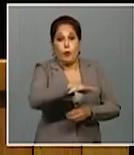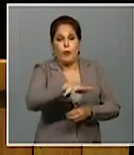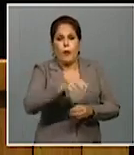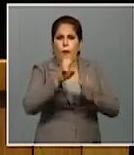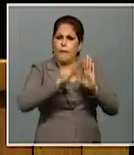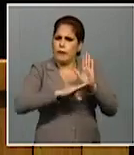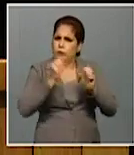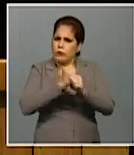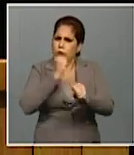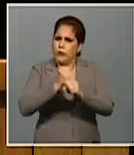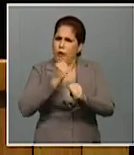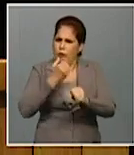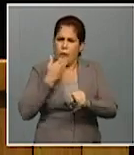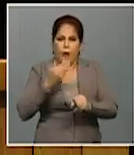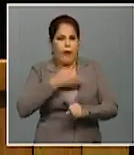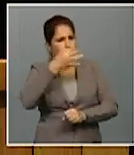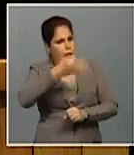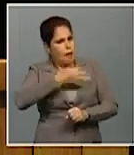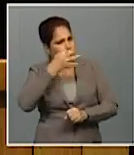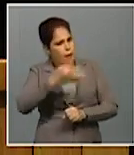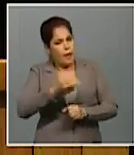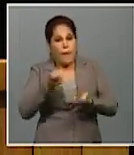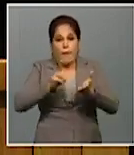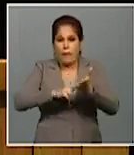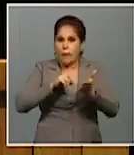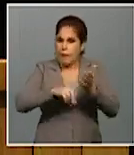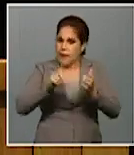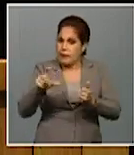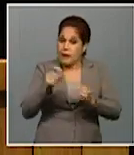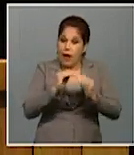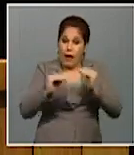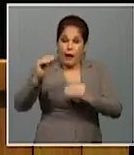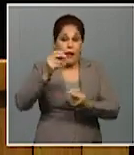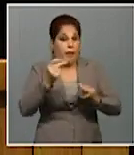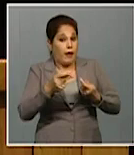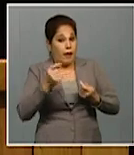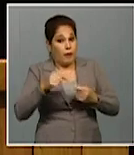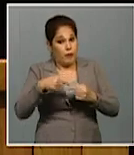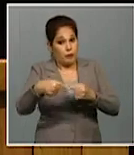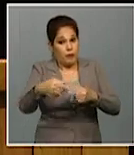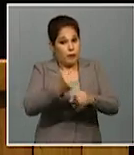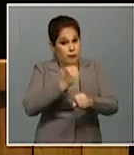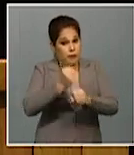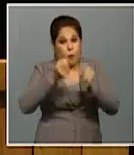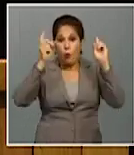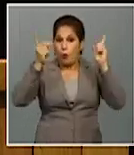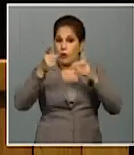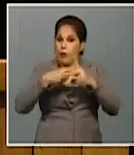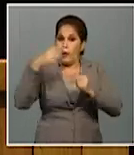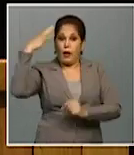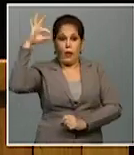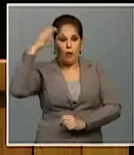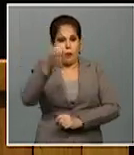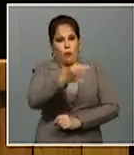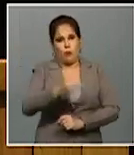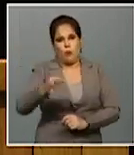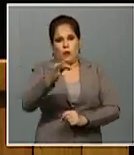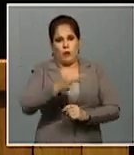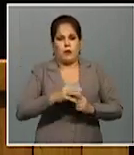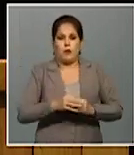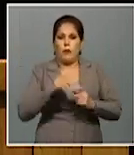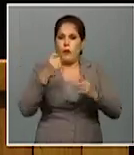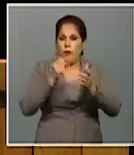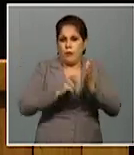atractivos desde la rendición de cuentas del militante hasta las dinámicas cotidianas del trabajo político en los municipios